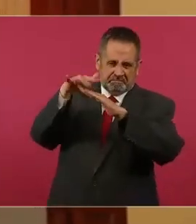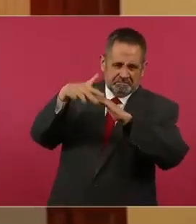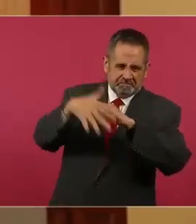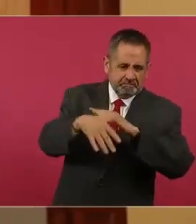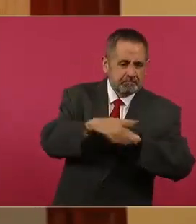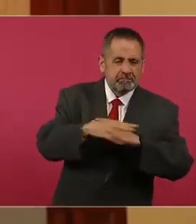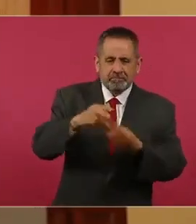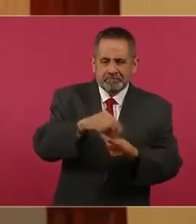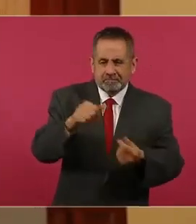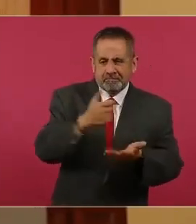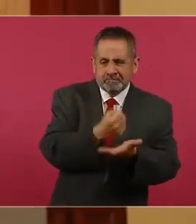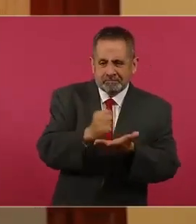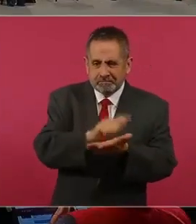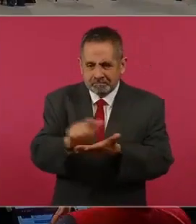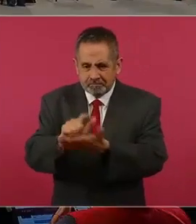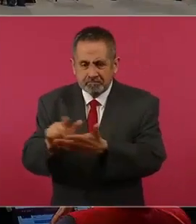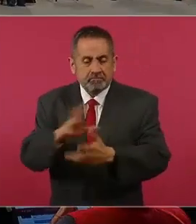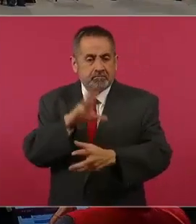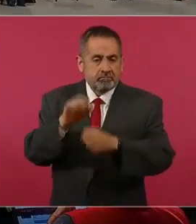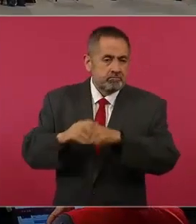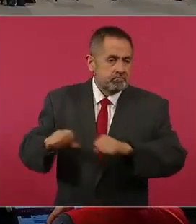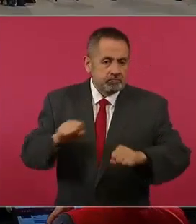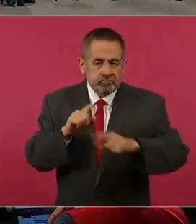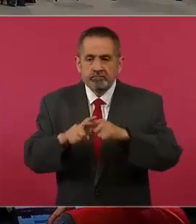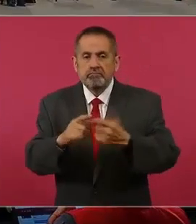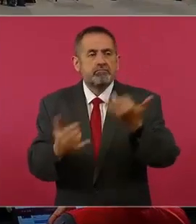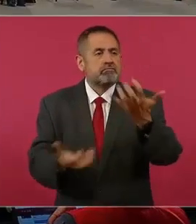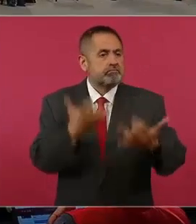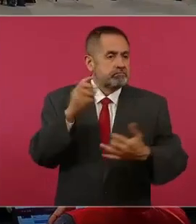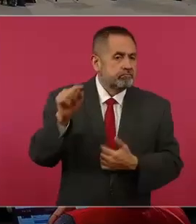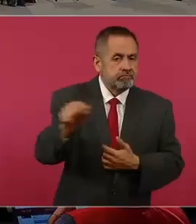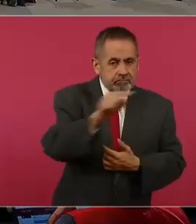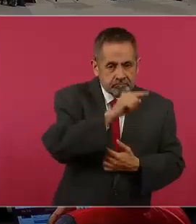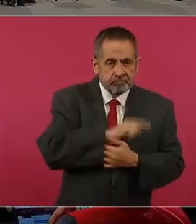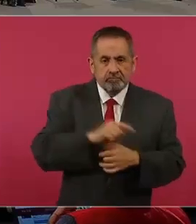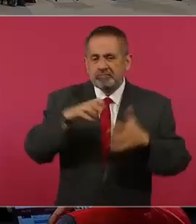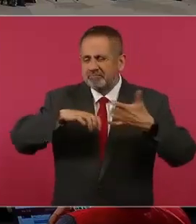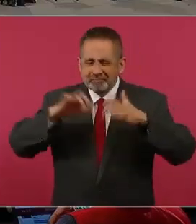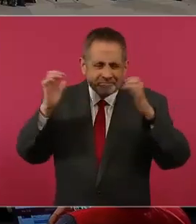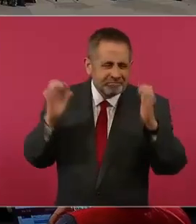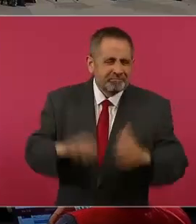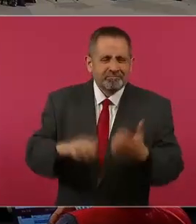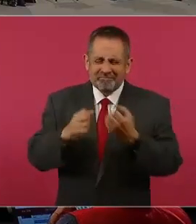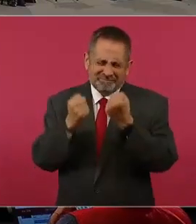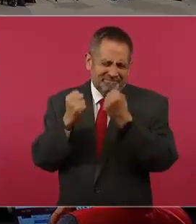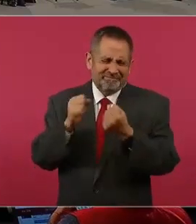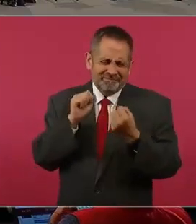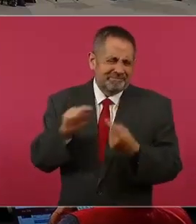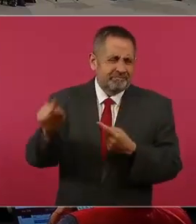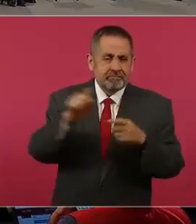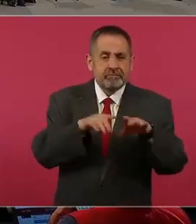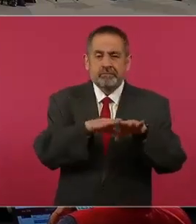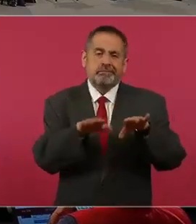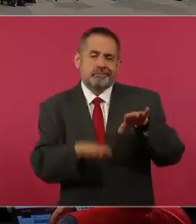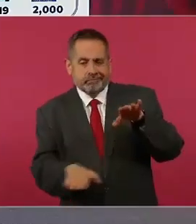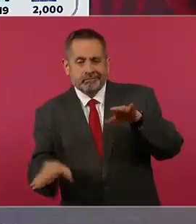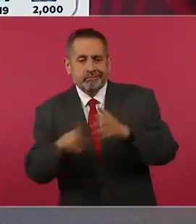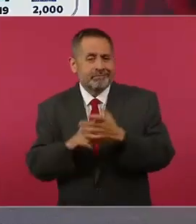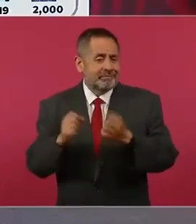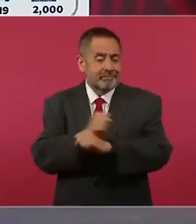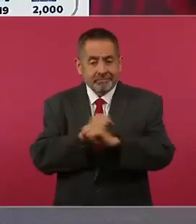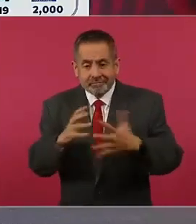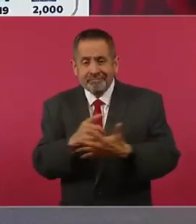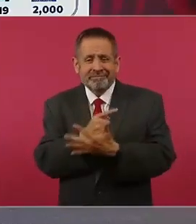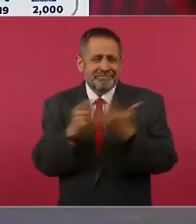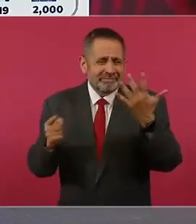atención médica, dos sismos, incendios forestales, urbanos, lluvias, fuertes, hundimientos, explosiones, derrame